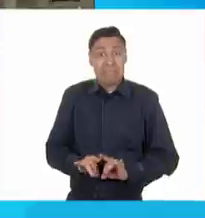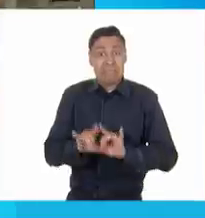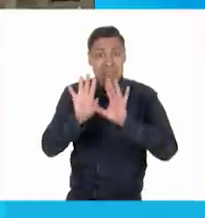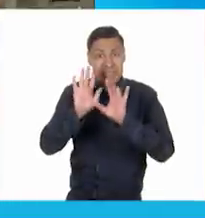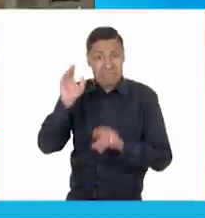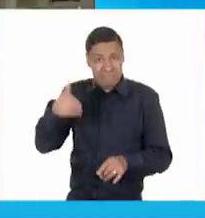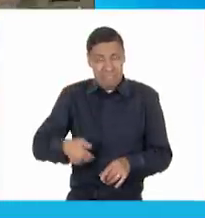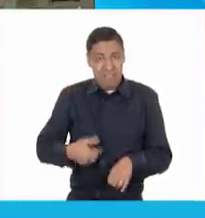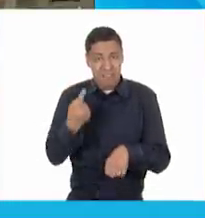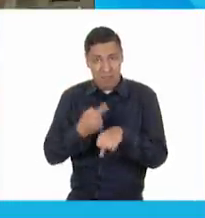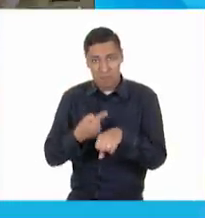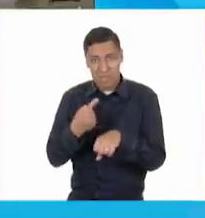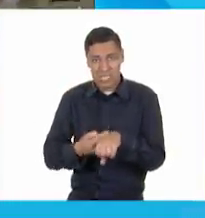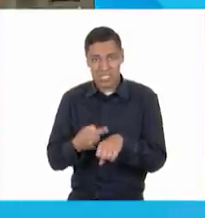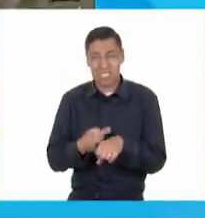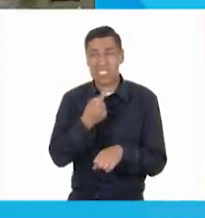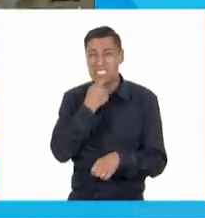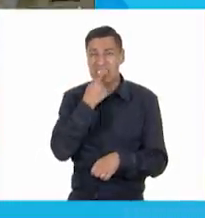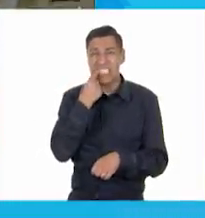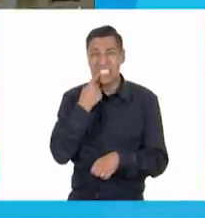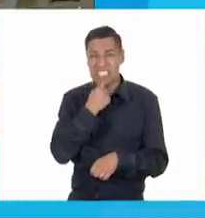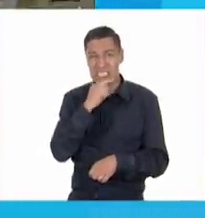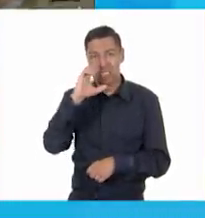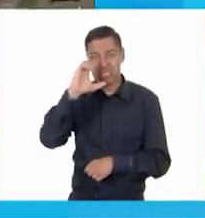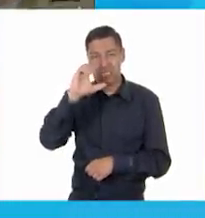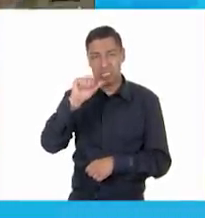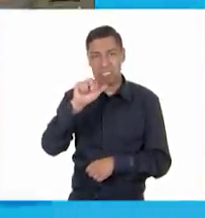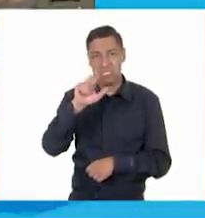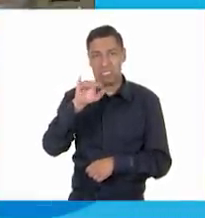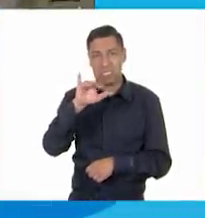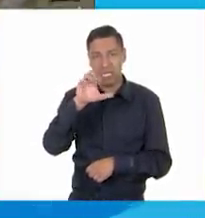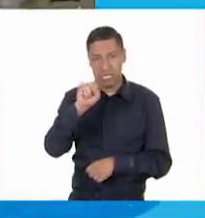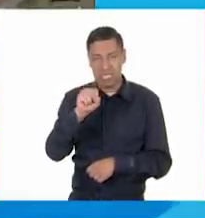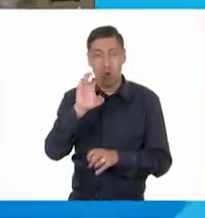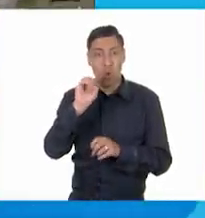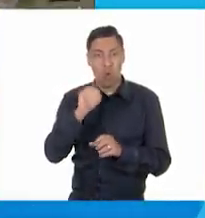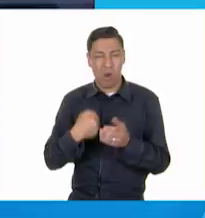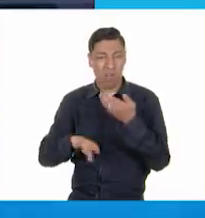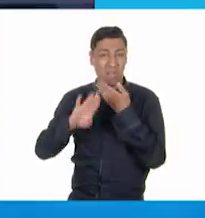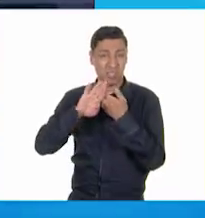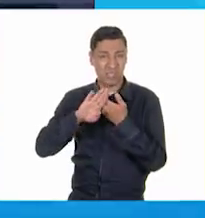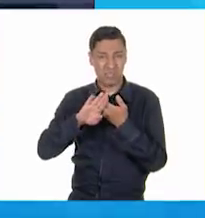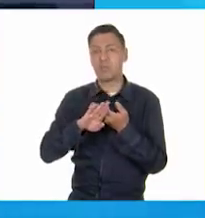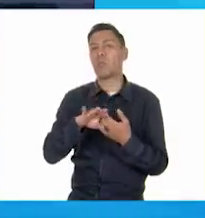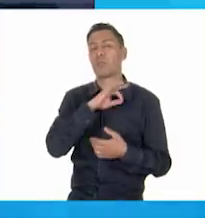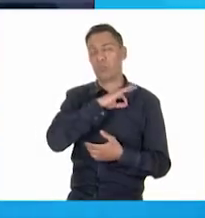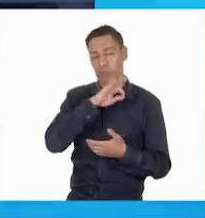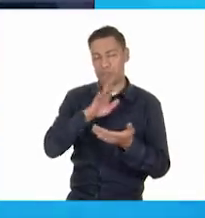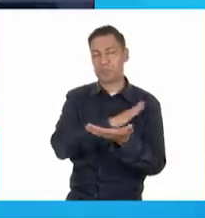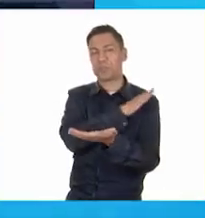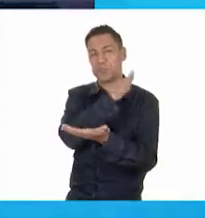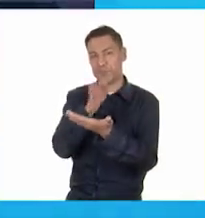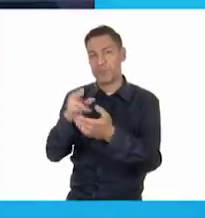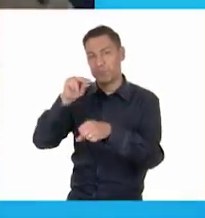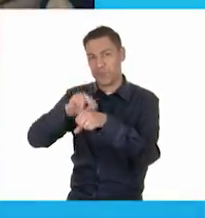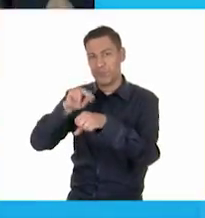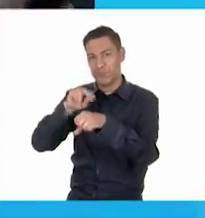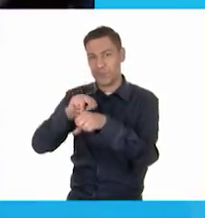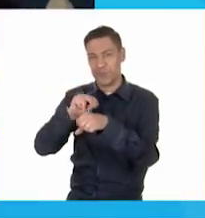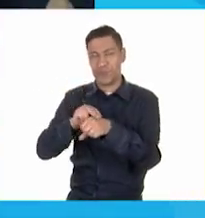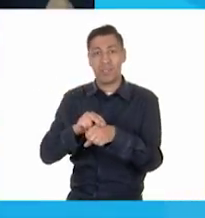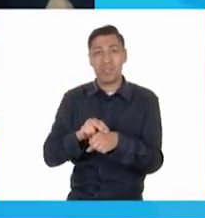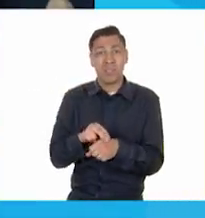caries. Si quiere, le paso el contacto de un compañero dentista, el doctor Colmillo. ¡Doctor Colmillo! ¡Es un vampiro!